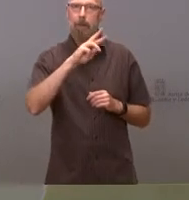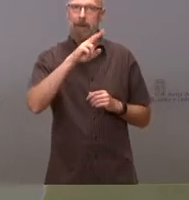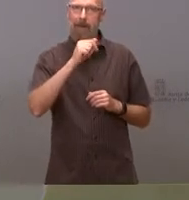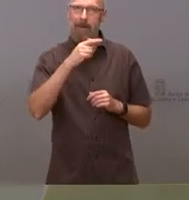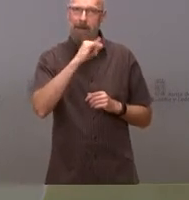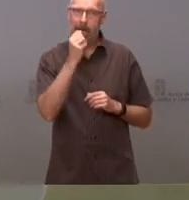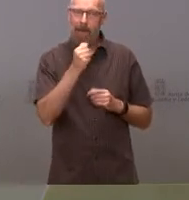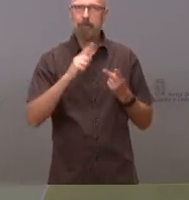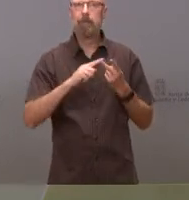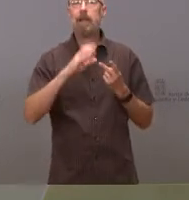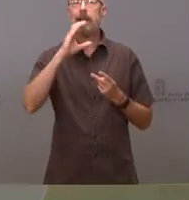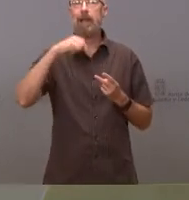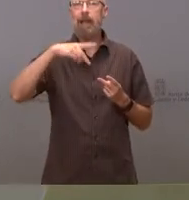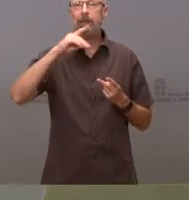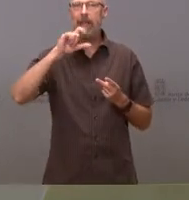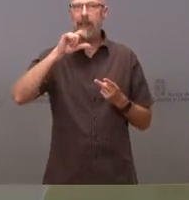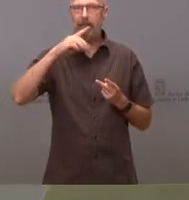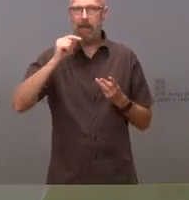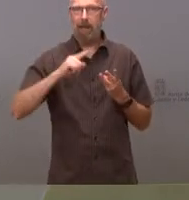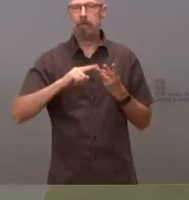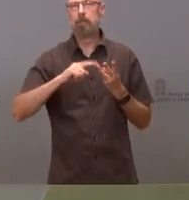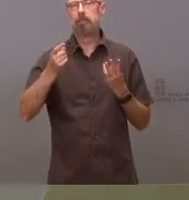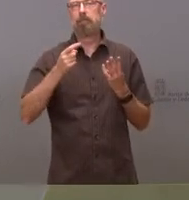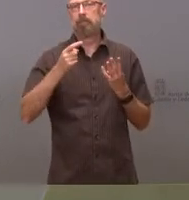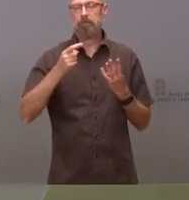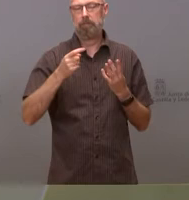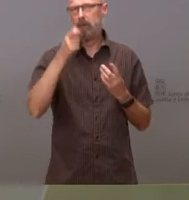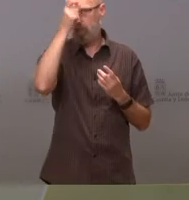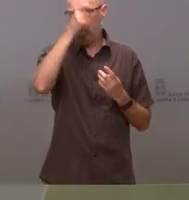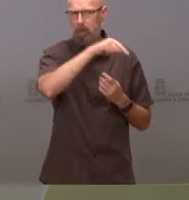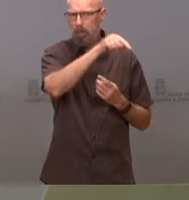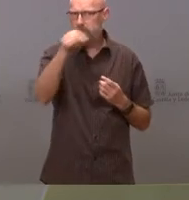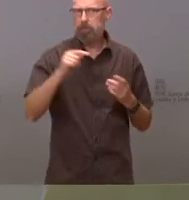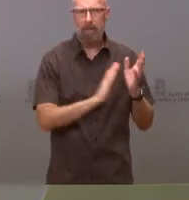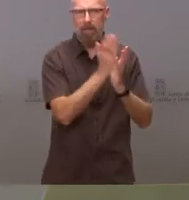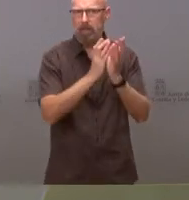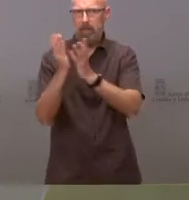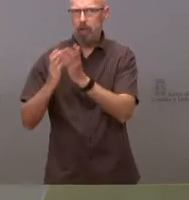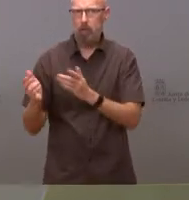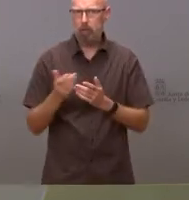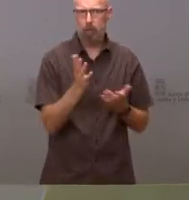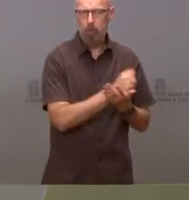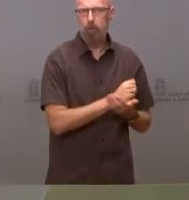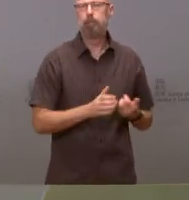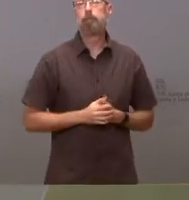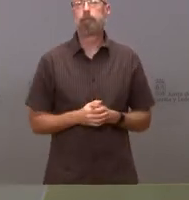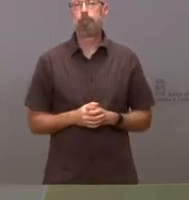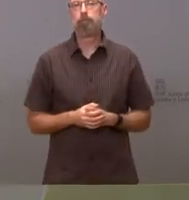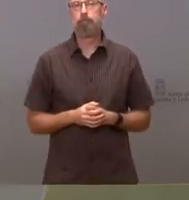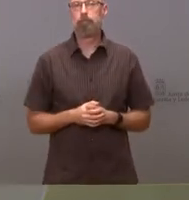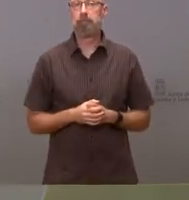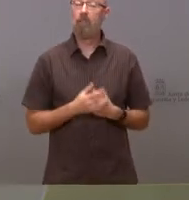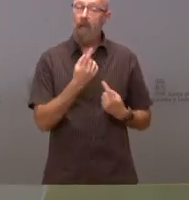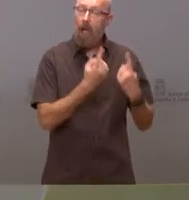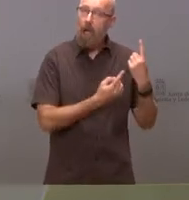concretamente en El Raso, otro en Piedra Laves y otro, el más importante, el Cepeda de la Mora, Nava de la Cruz. Algunos de los